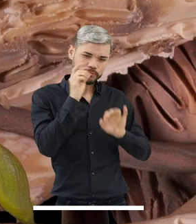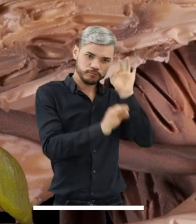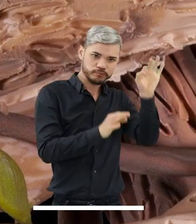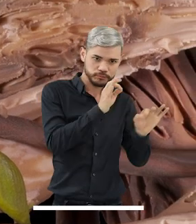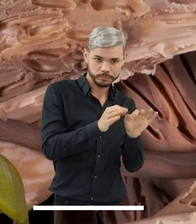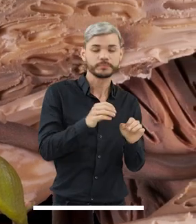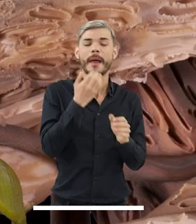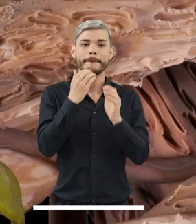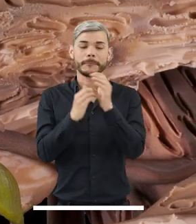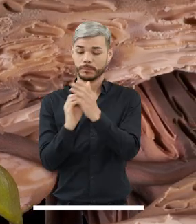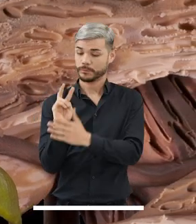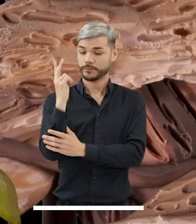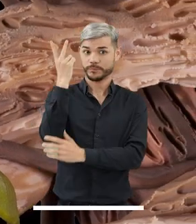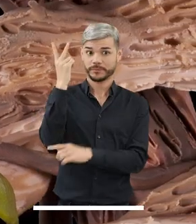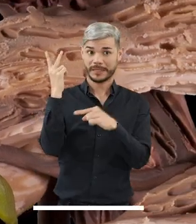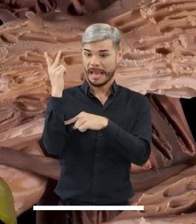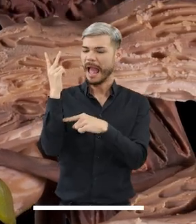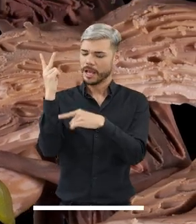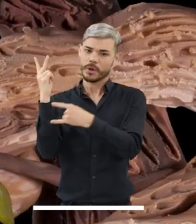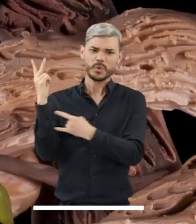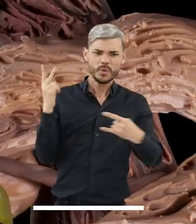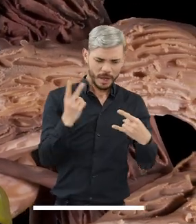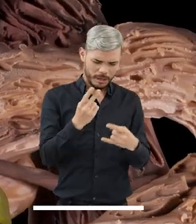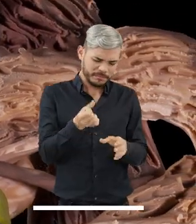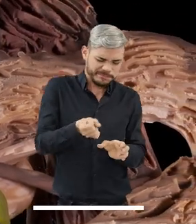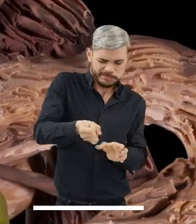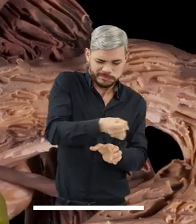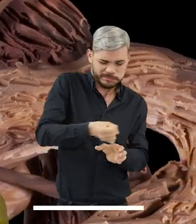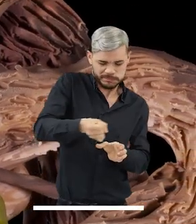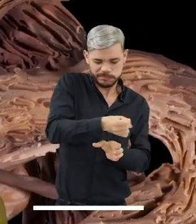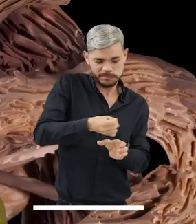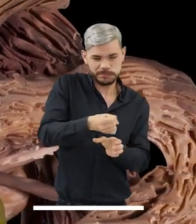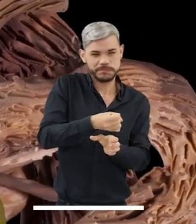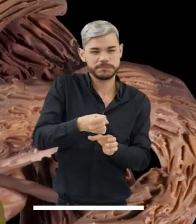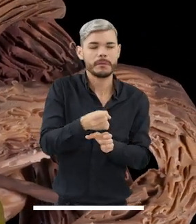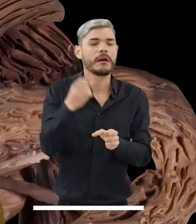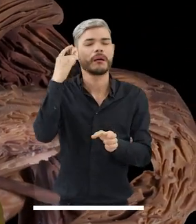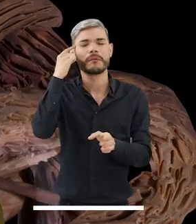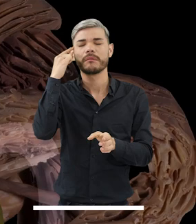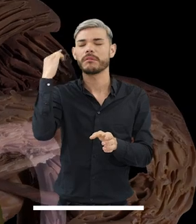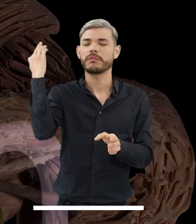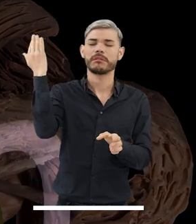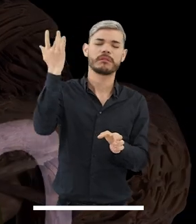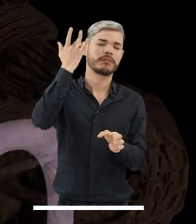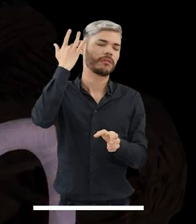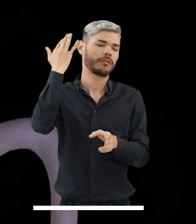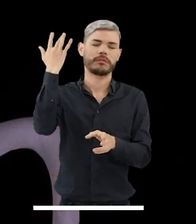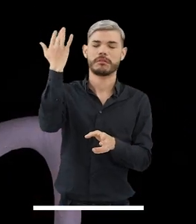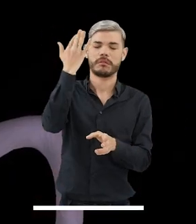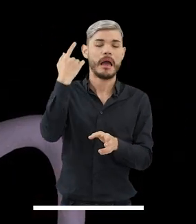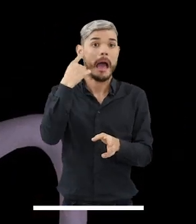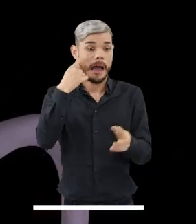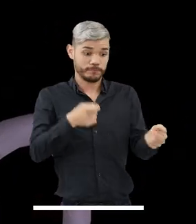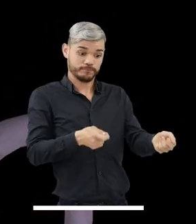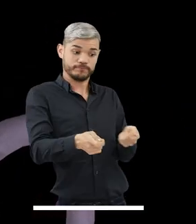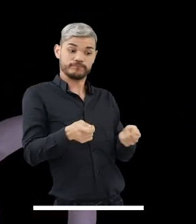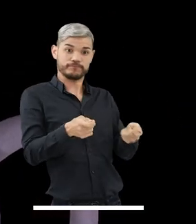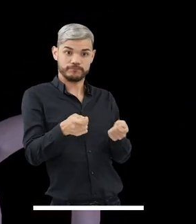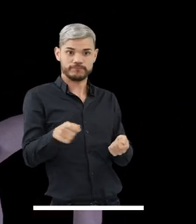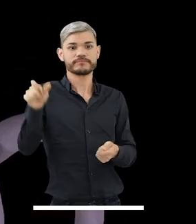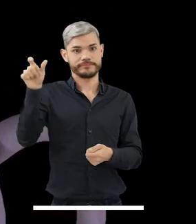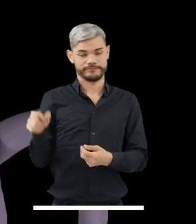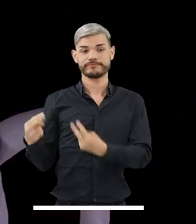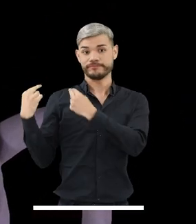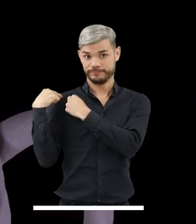el Caapi, un bejuco grueso del que se extrae la corteza para preparar una bebida alucinógena llamada yagé y administrada